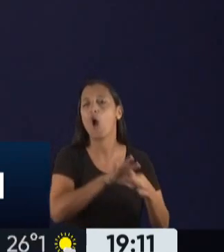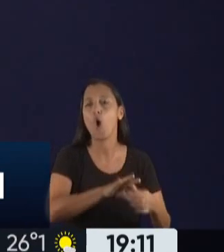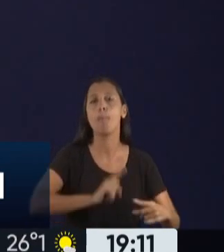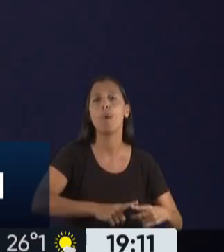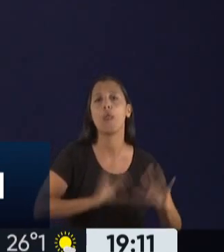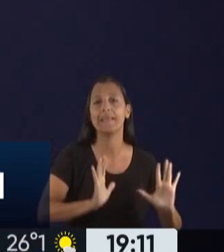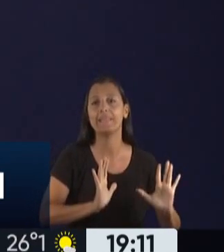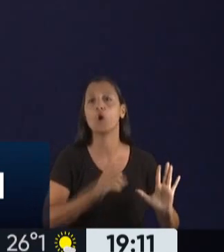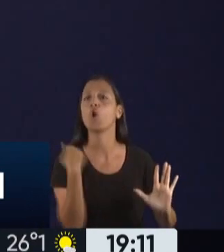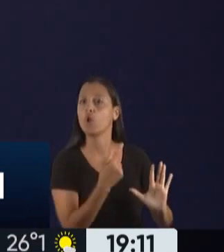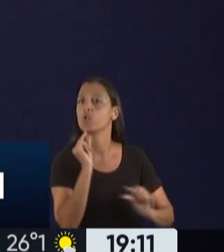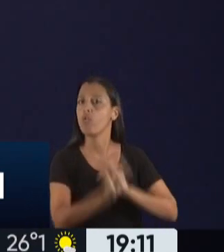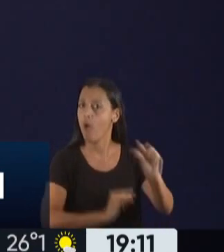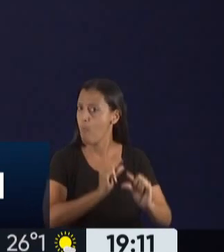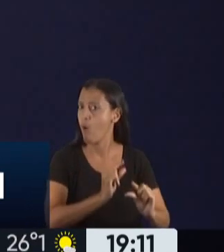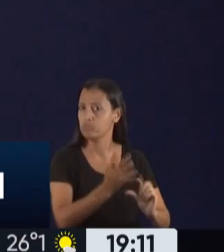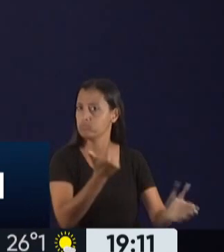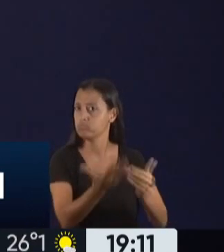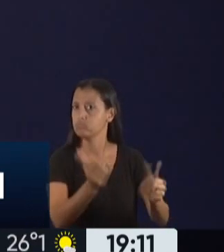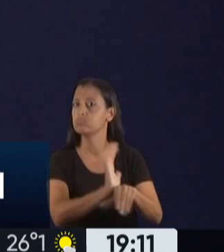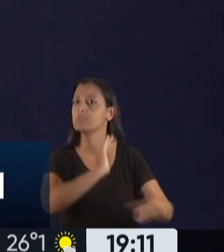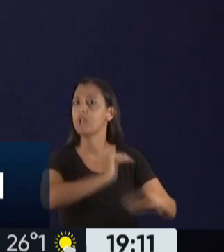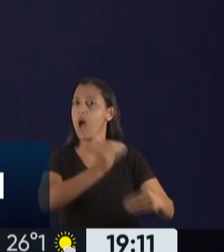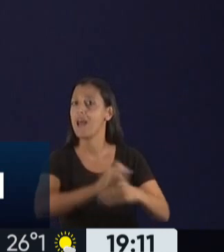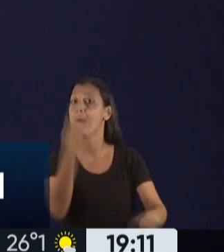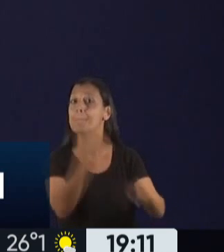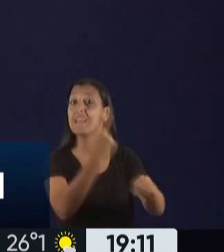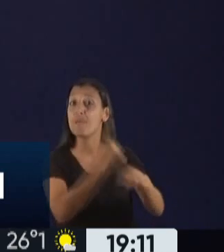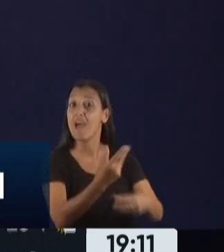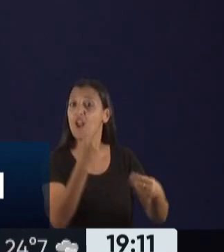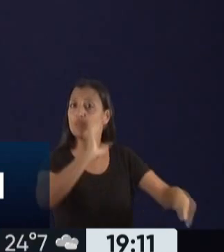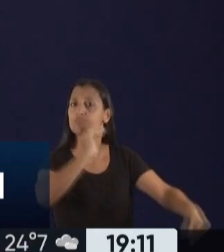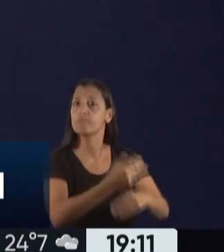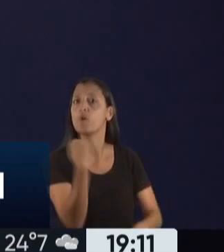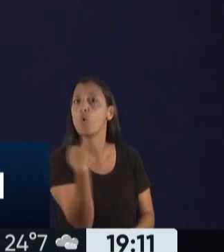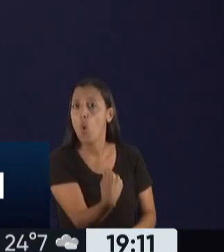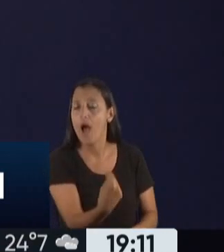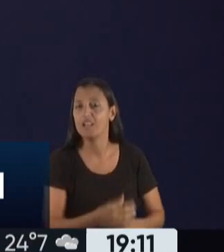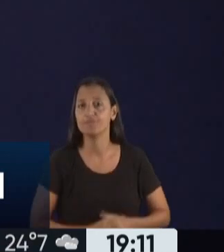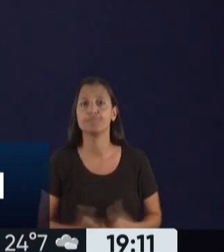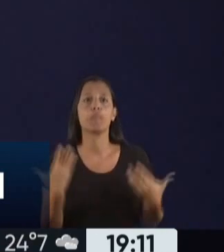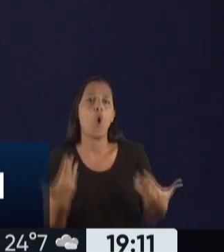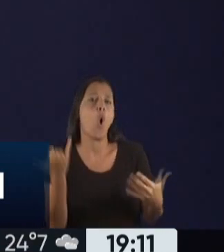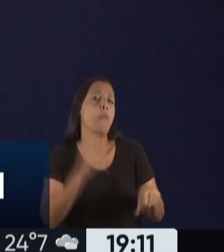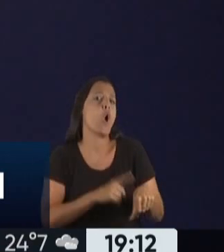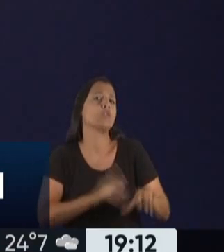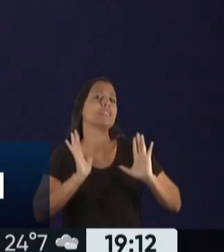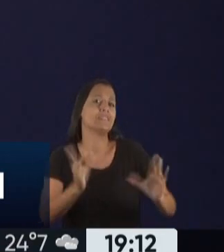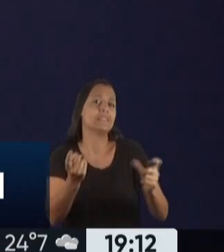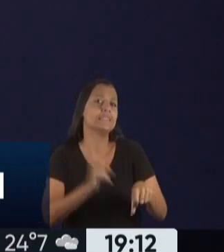empezamos a avanzar con el primero de ellos. Por supuesto, esto lleva un tiempo,